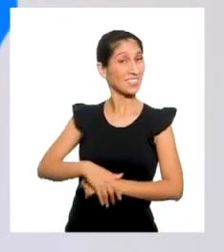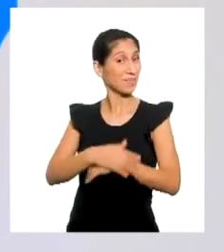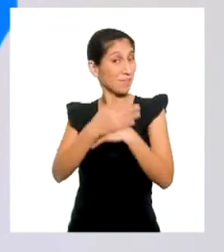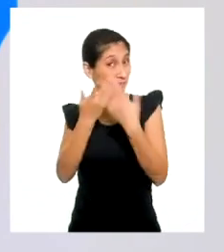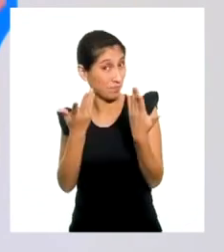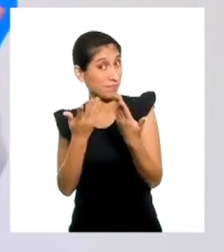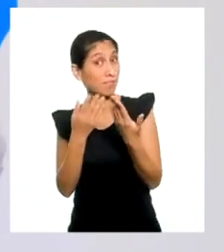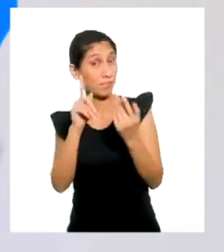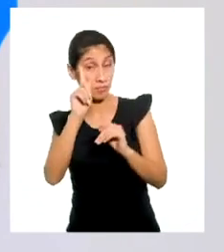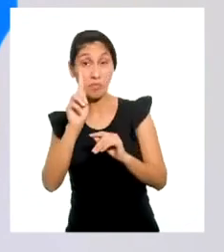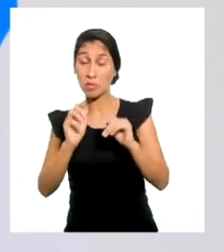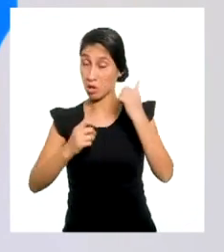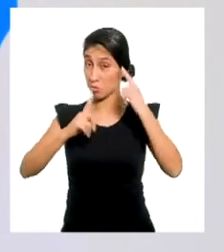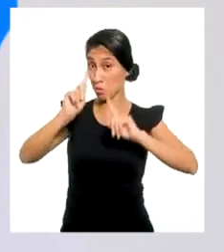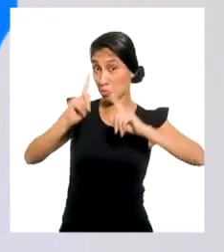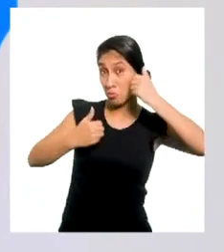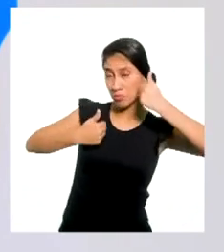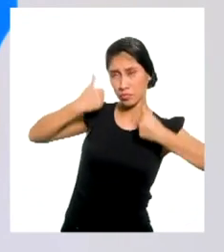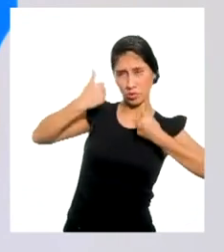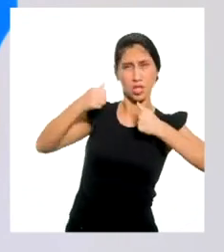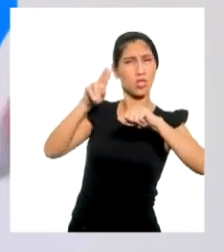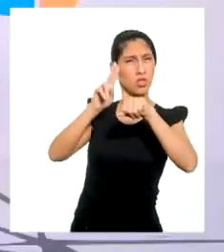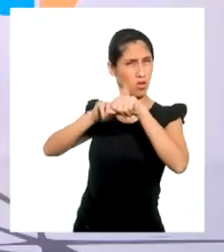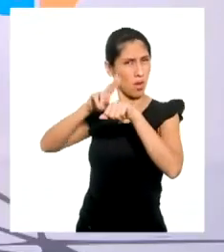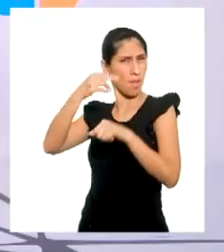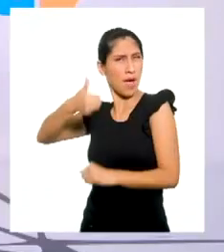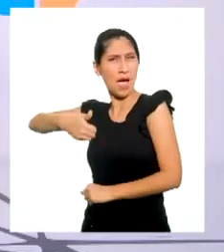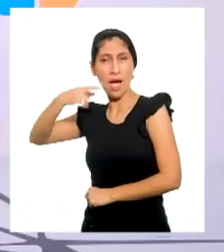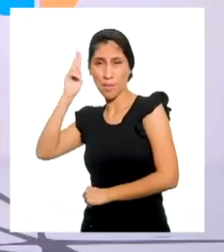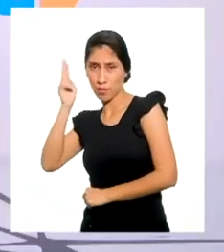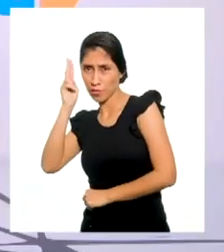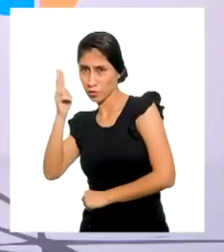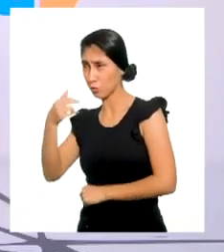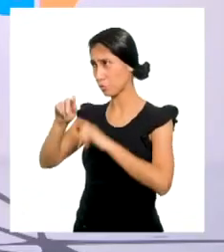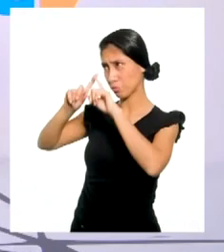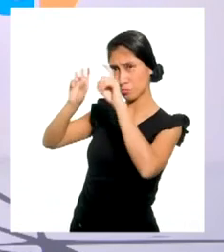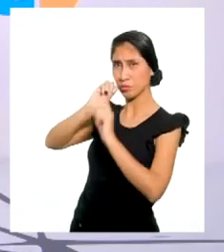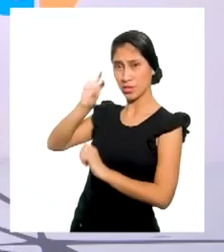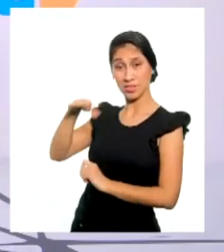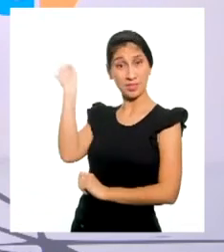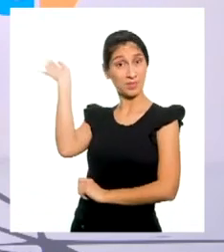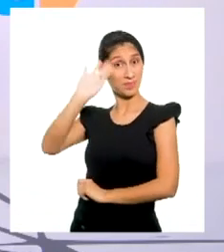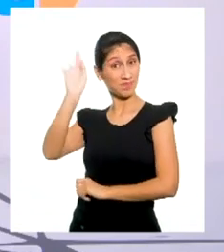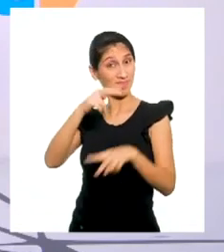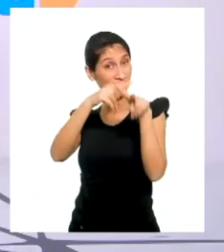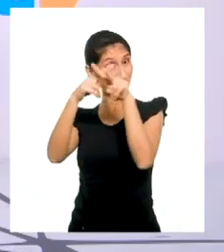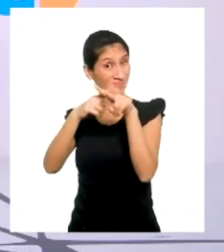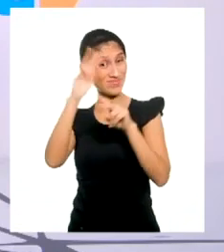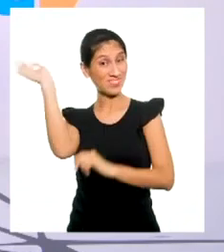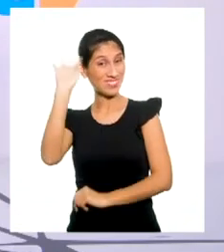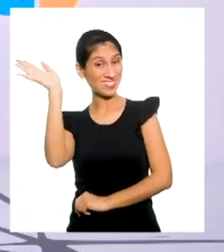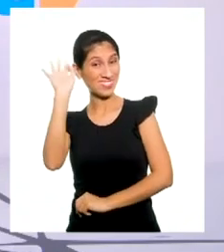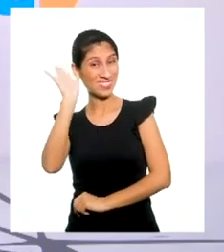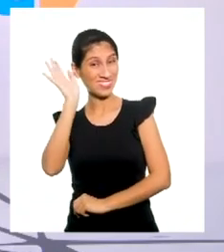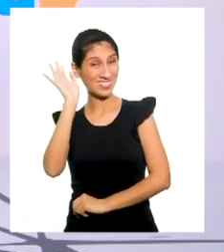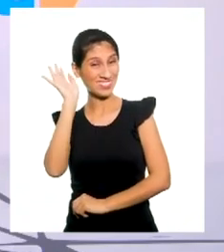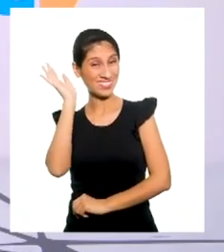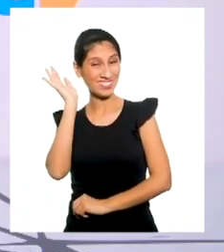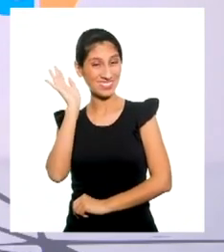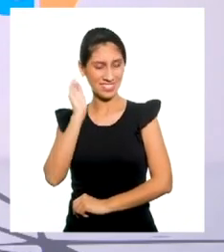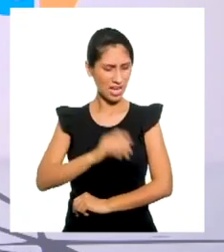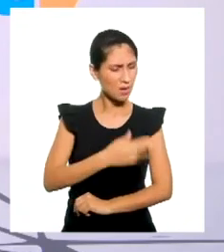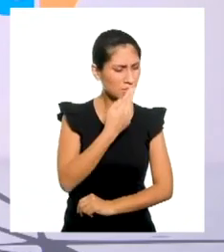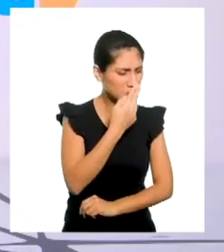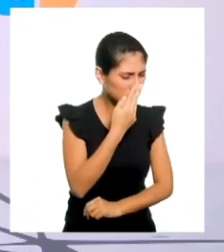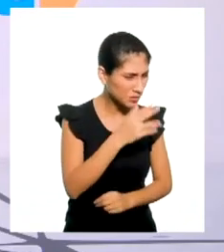alguna duda, pueden hacérselo llegar a su docente. ¡Ya nos vemos! ¡Hasta pronto! A ver, Tocino,